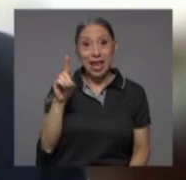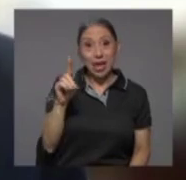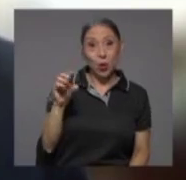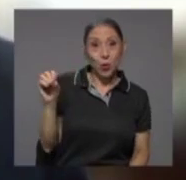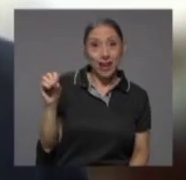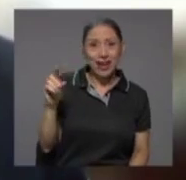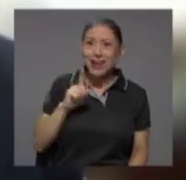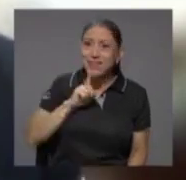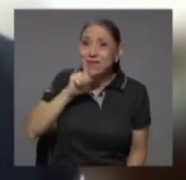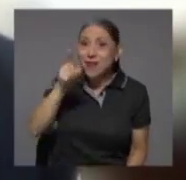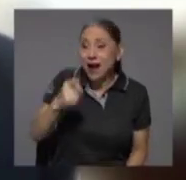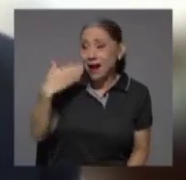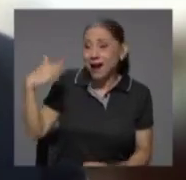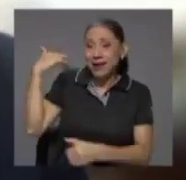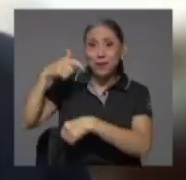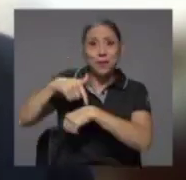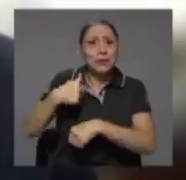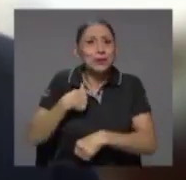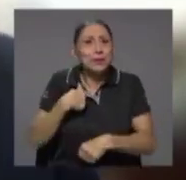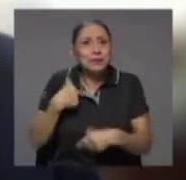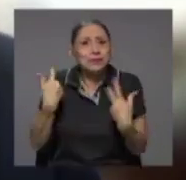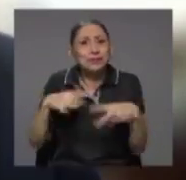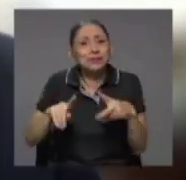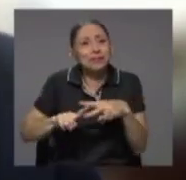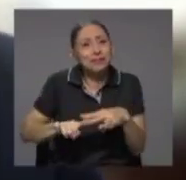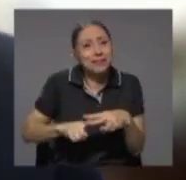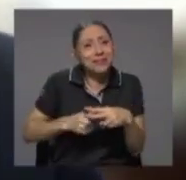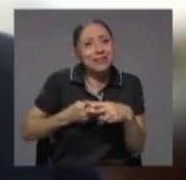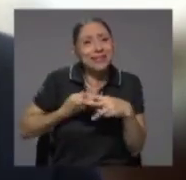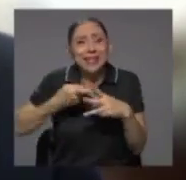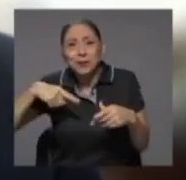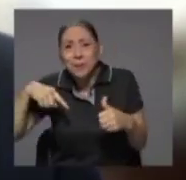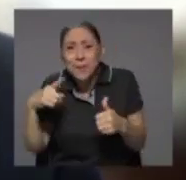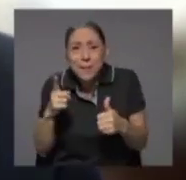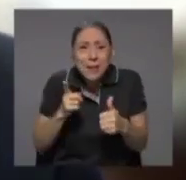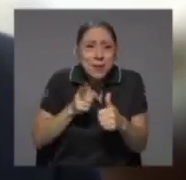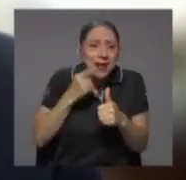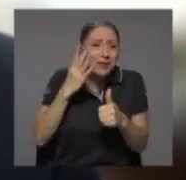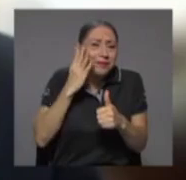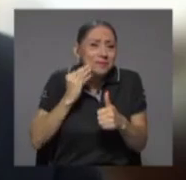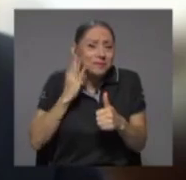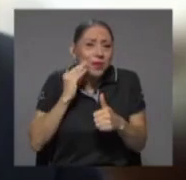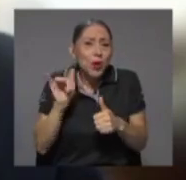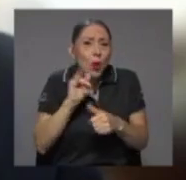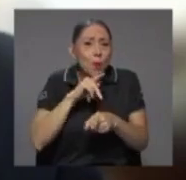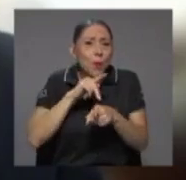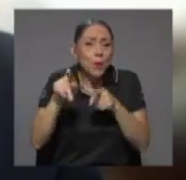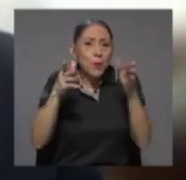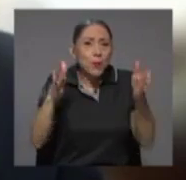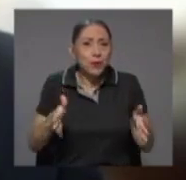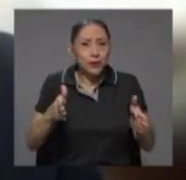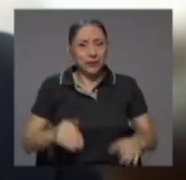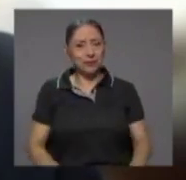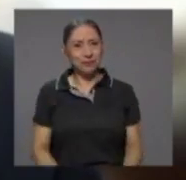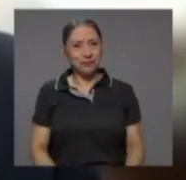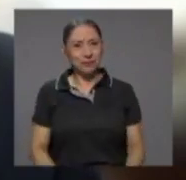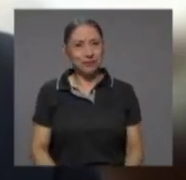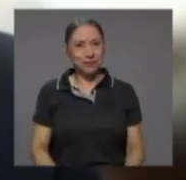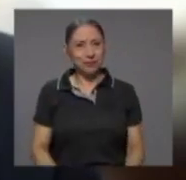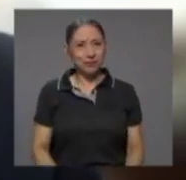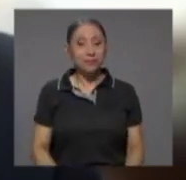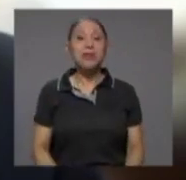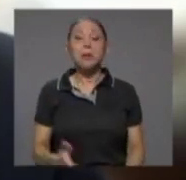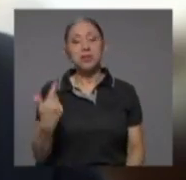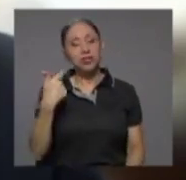apenas empezando mis primeras armas como profesional. Fui a la